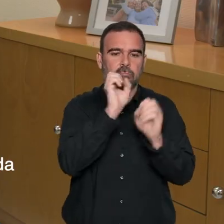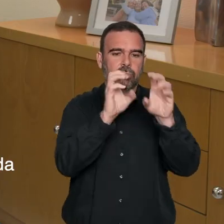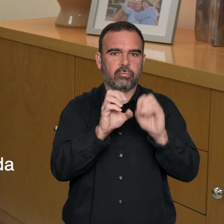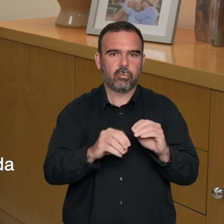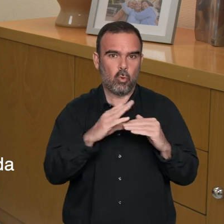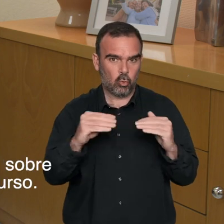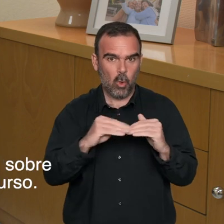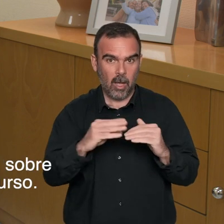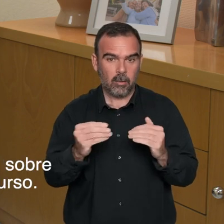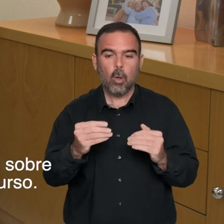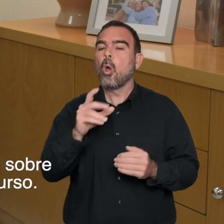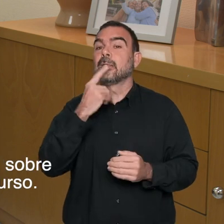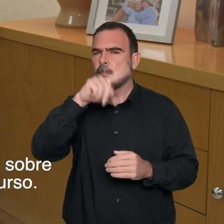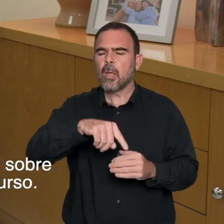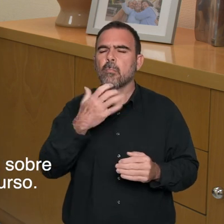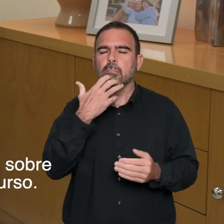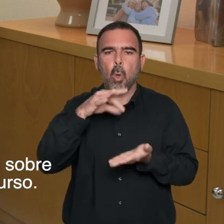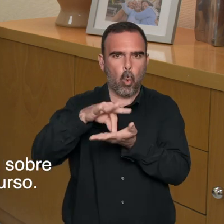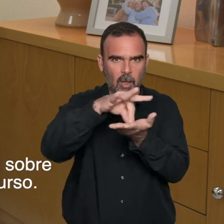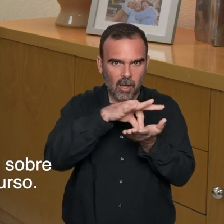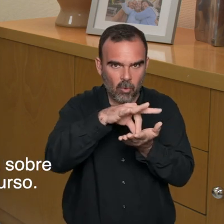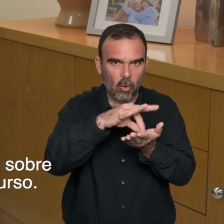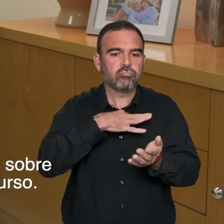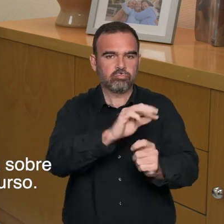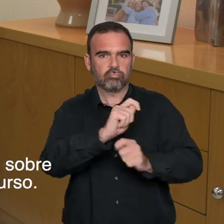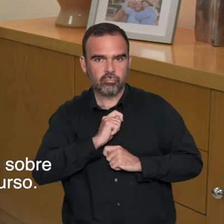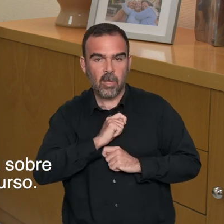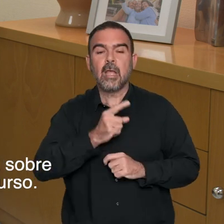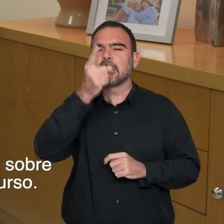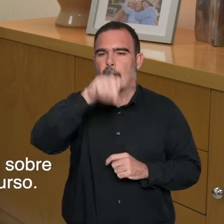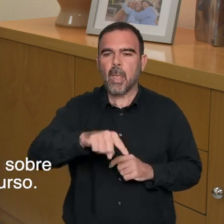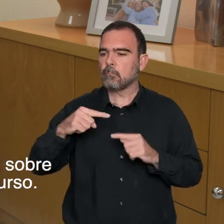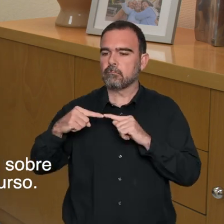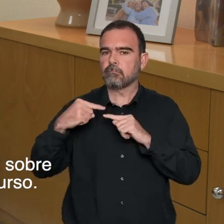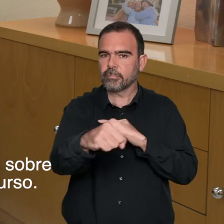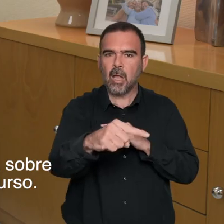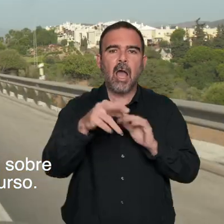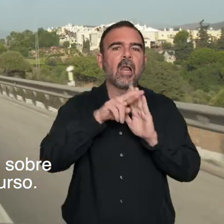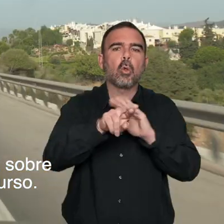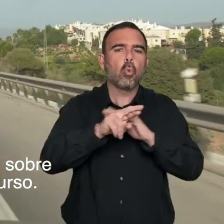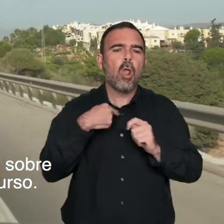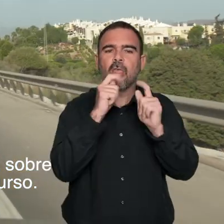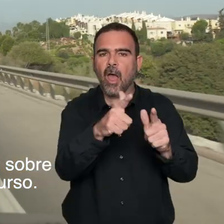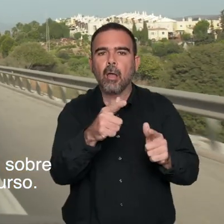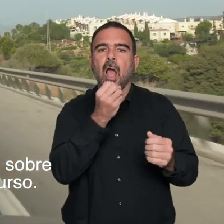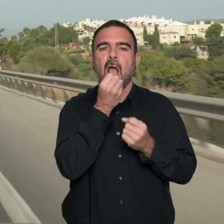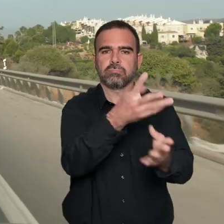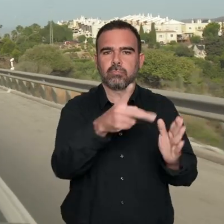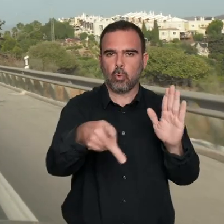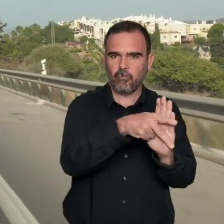previamente por el usuario, la ubicación del paciente e informará sobre la asignación y localización del recurso.